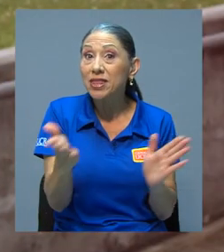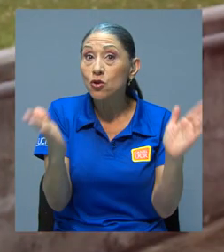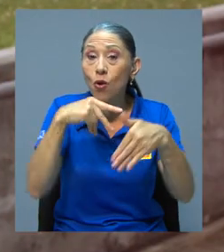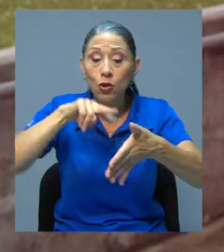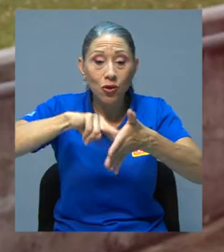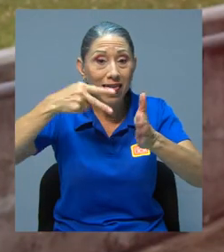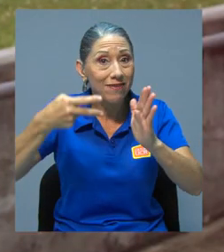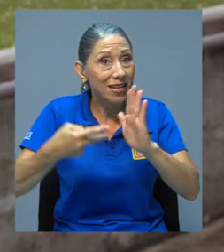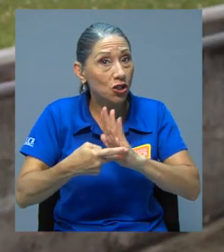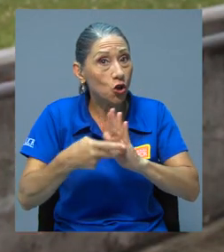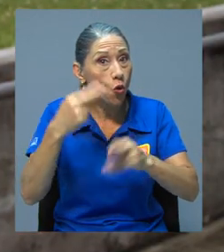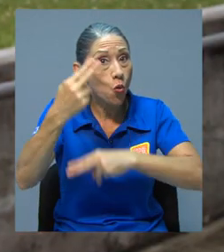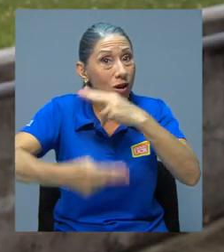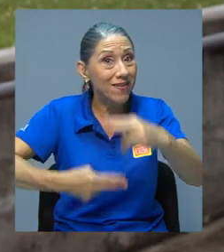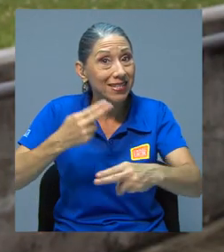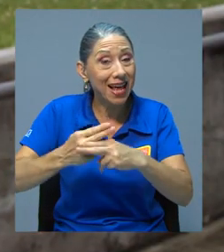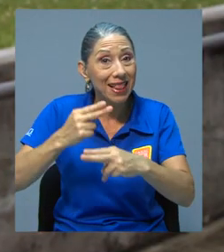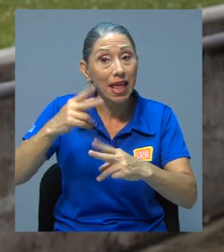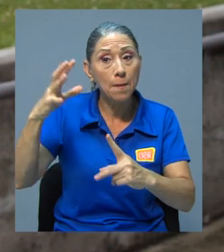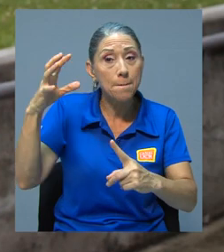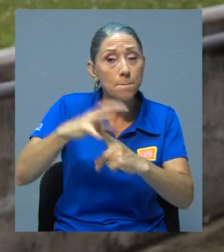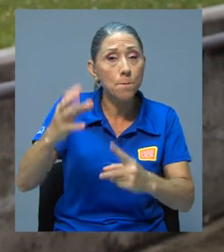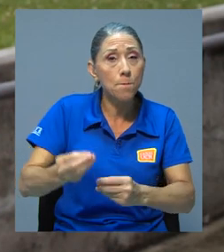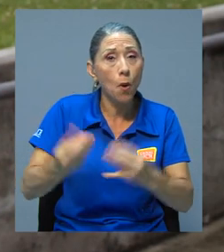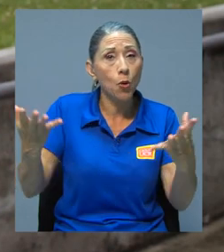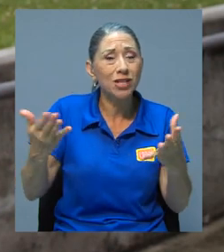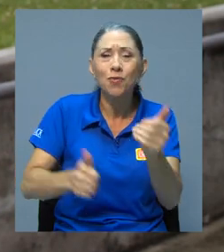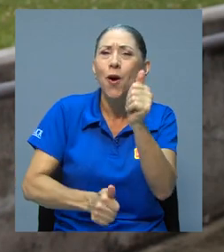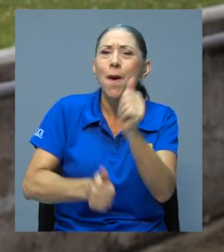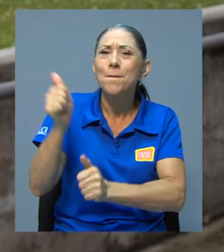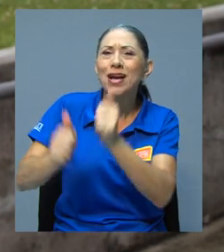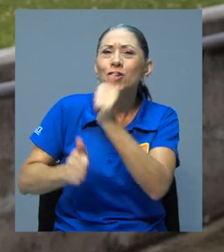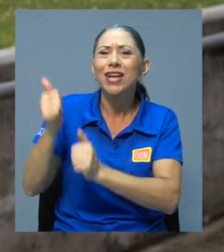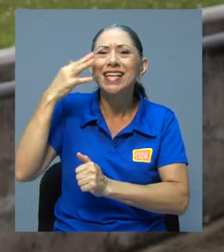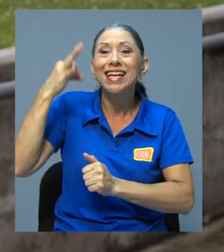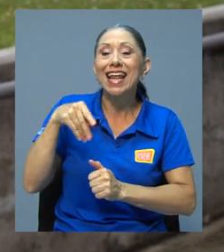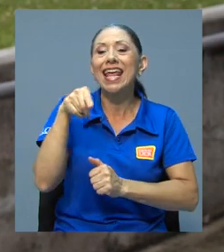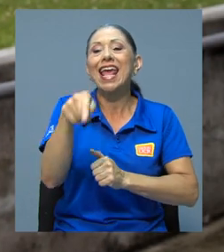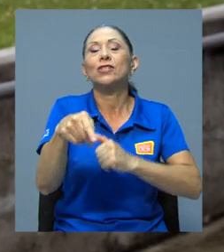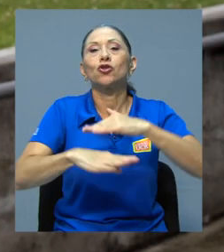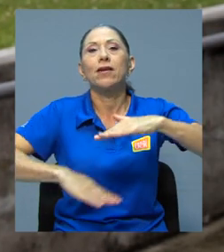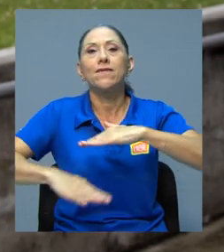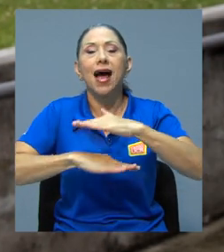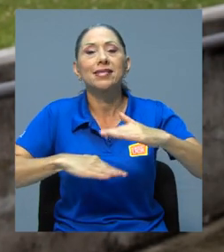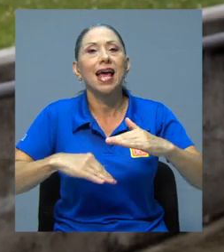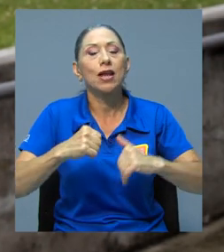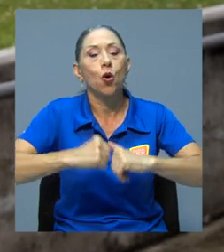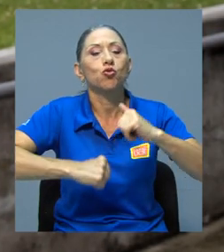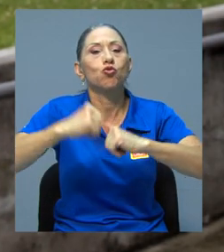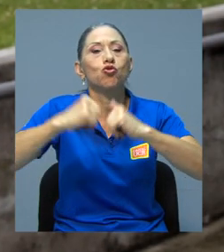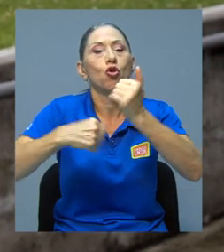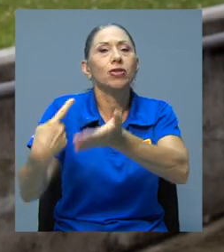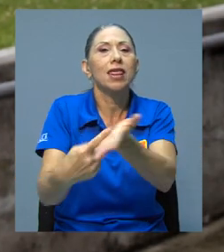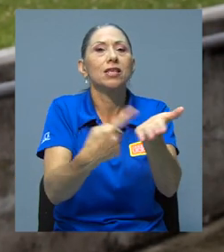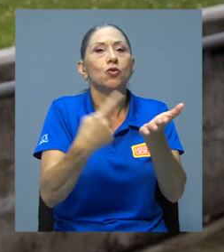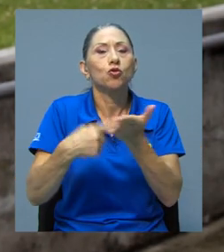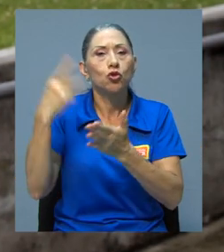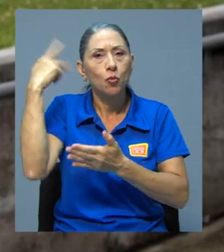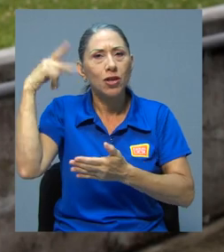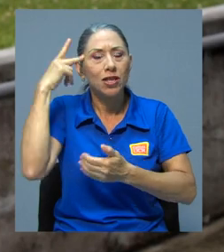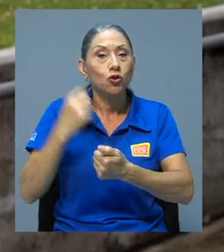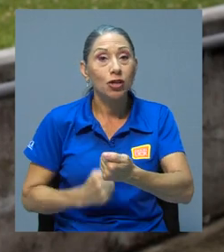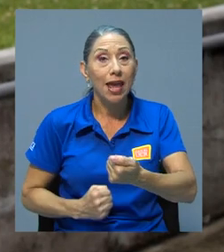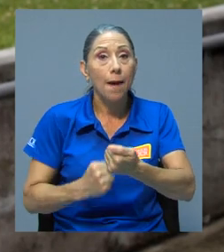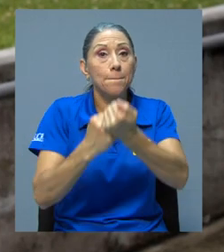definición universal de populismo, la mayoría considera que se basa en la construcción de discursos políticos que apoyan el